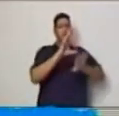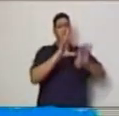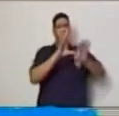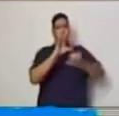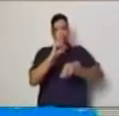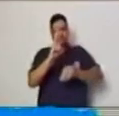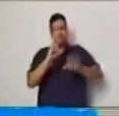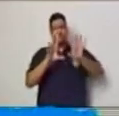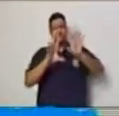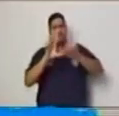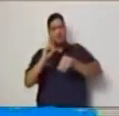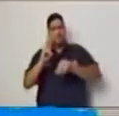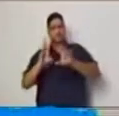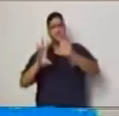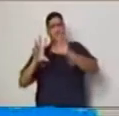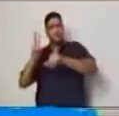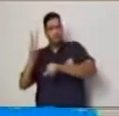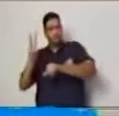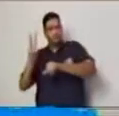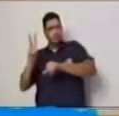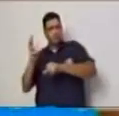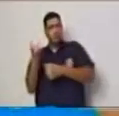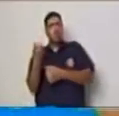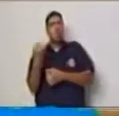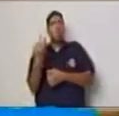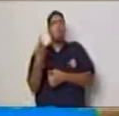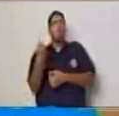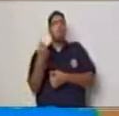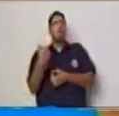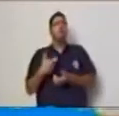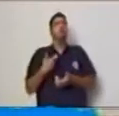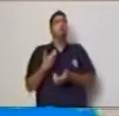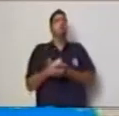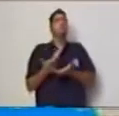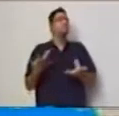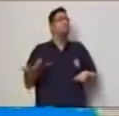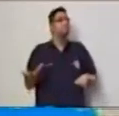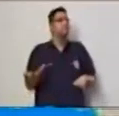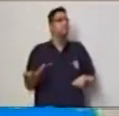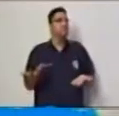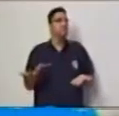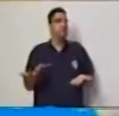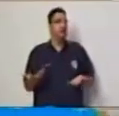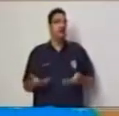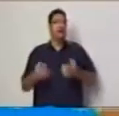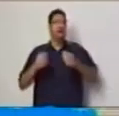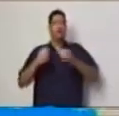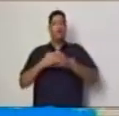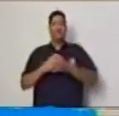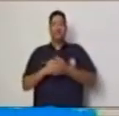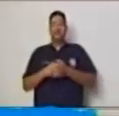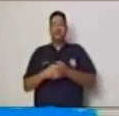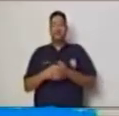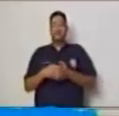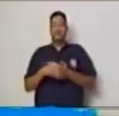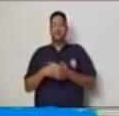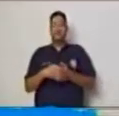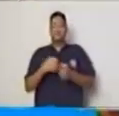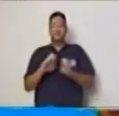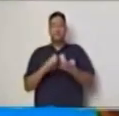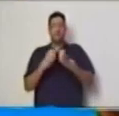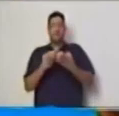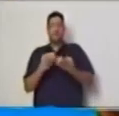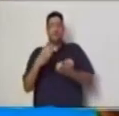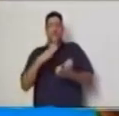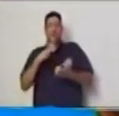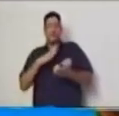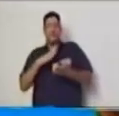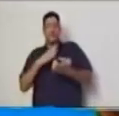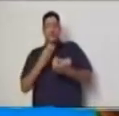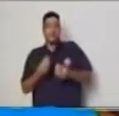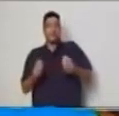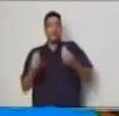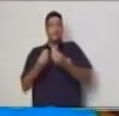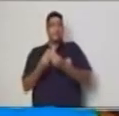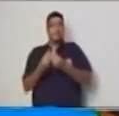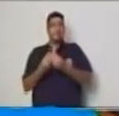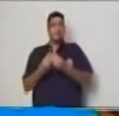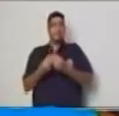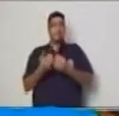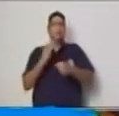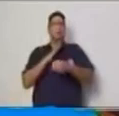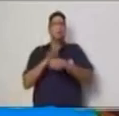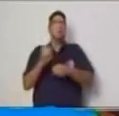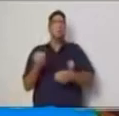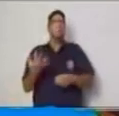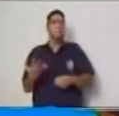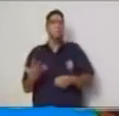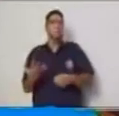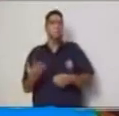exacto nos ubicamos en que después del sesenta solamente había que hacer una siguiente relación de veinte y